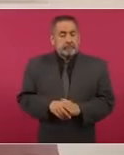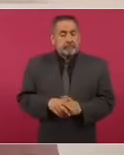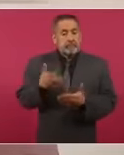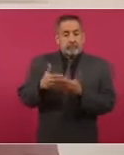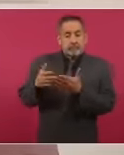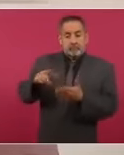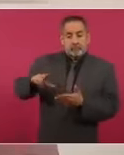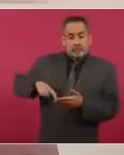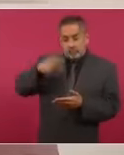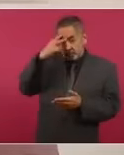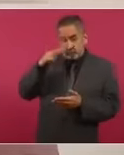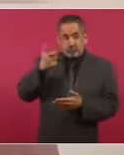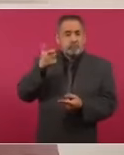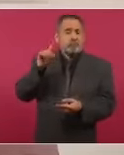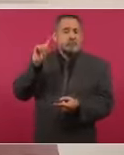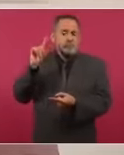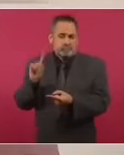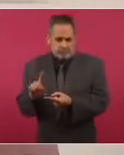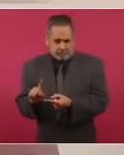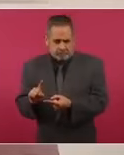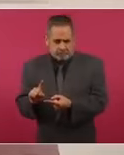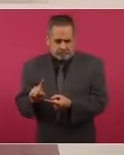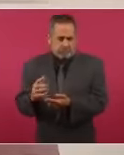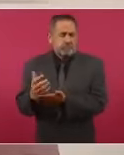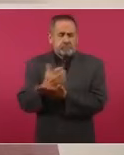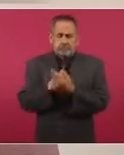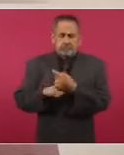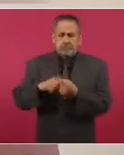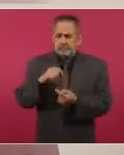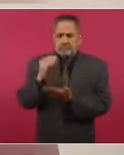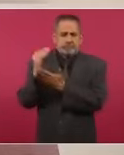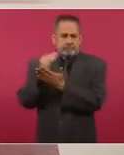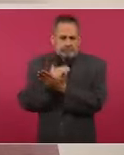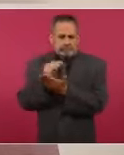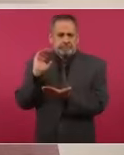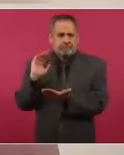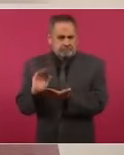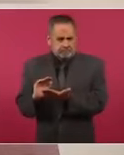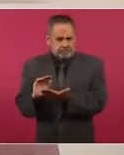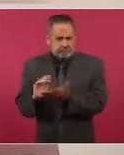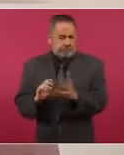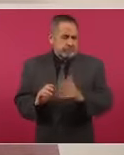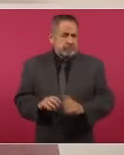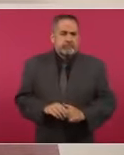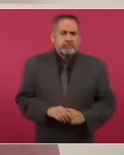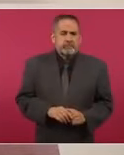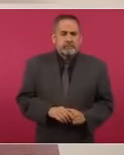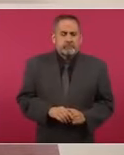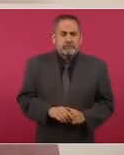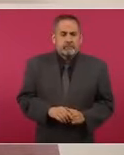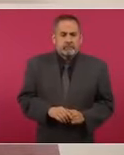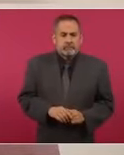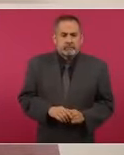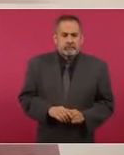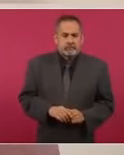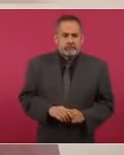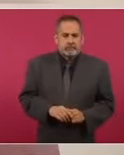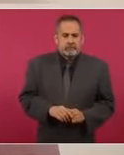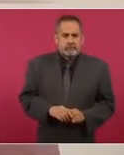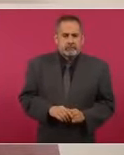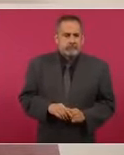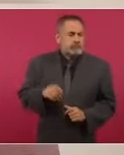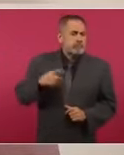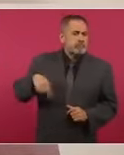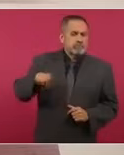mexicanos, ya se bajaron los sueldos y se